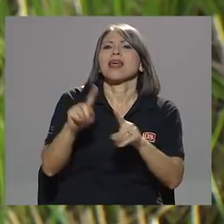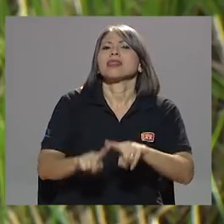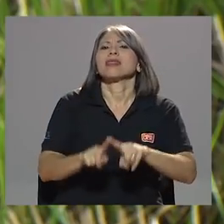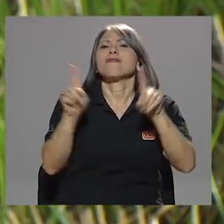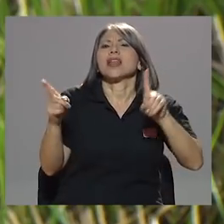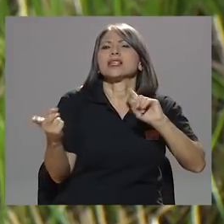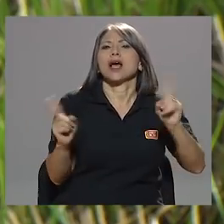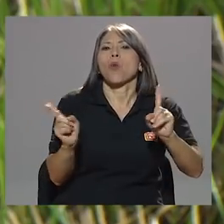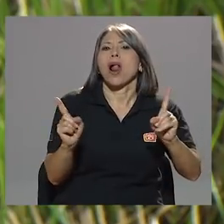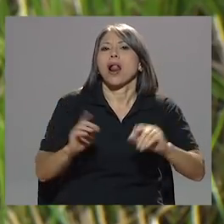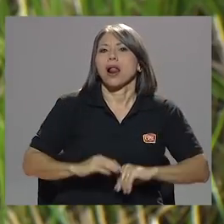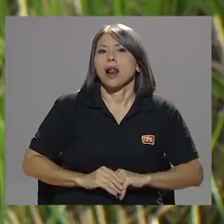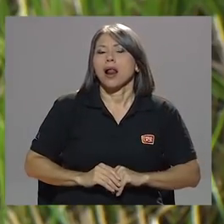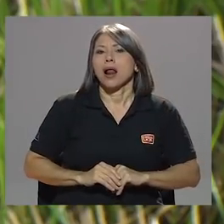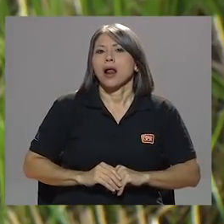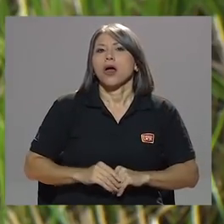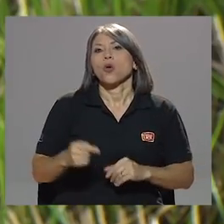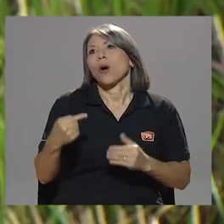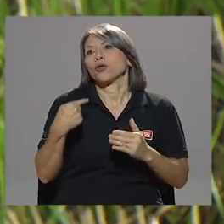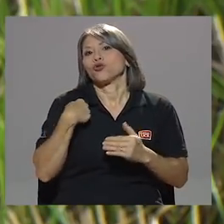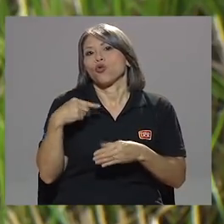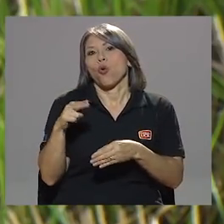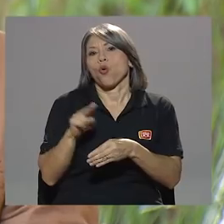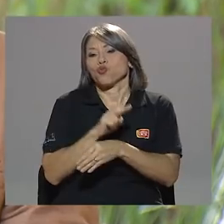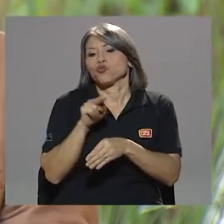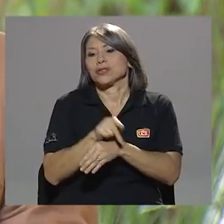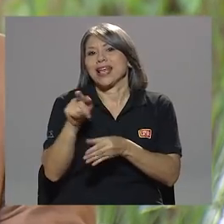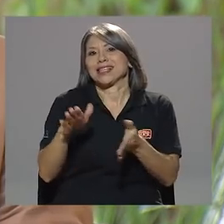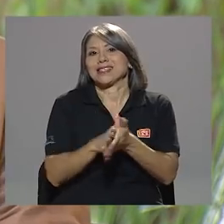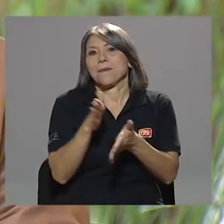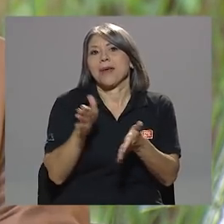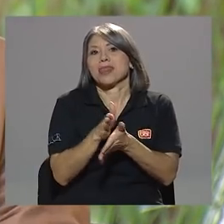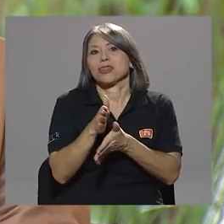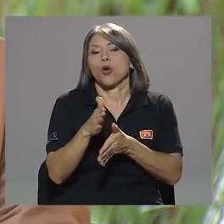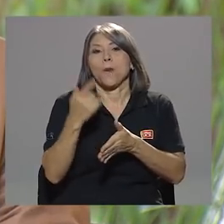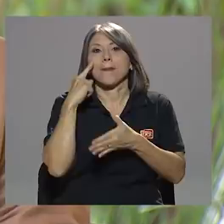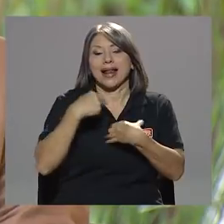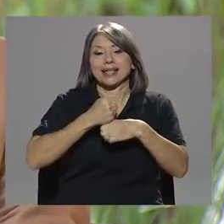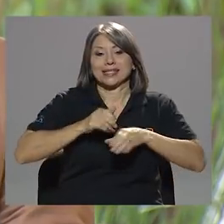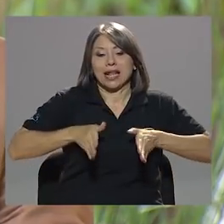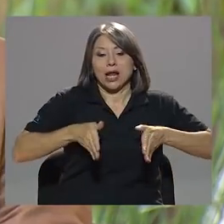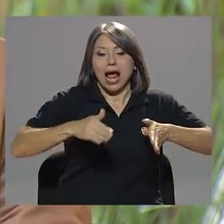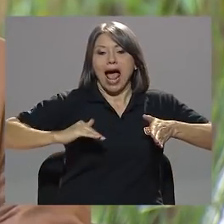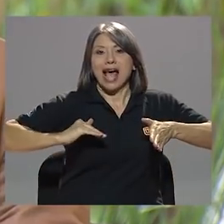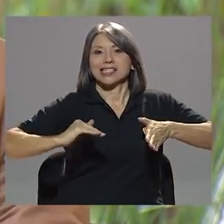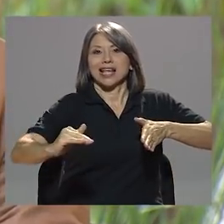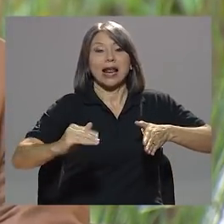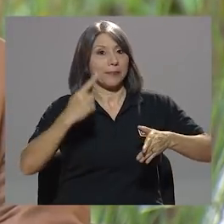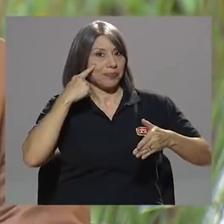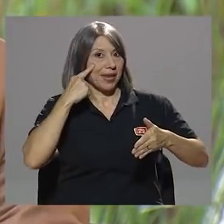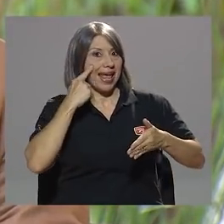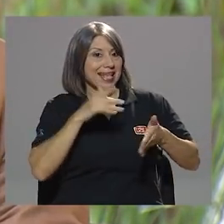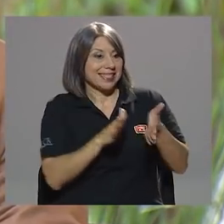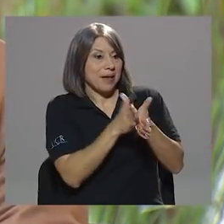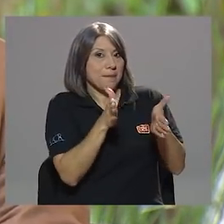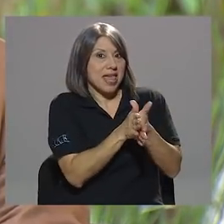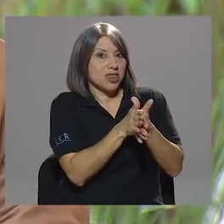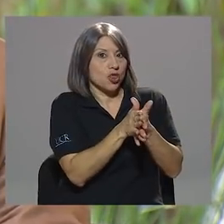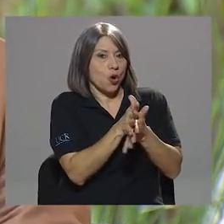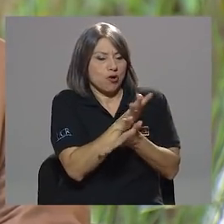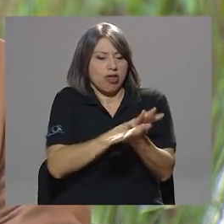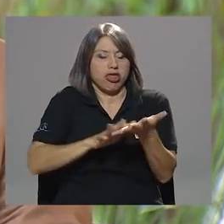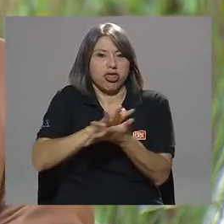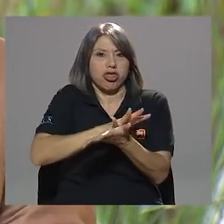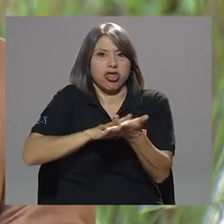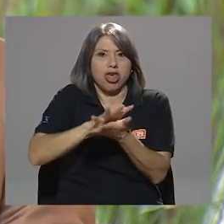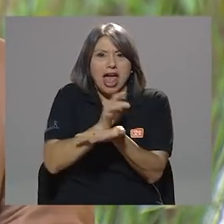yo puse ese cemento en una acera, por ejemplo? Vamos a explicarlo de la forma más sencilla. El cemento se mezcla con arena, piedra y agua y